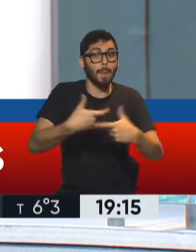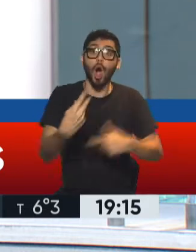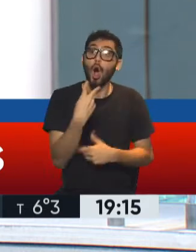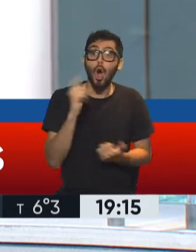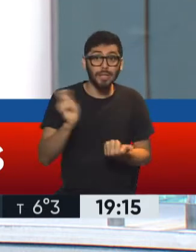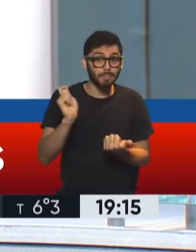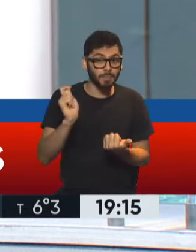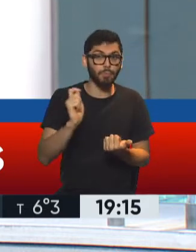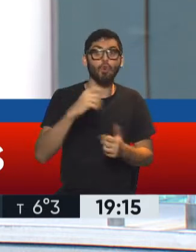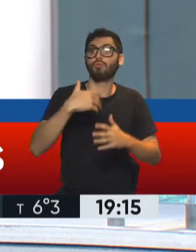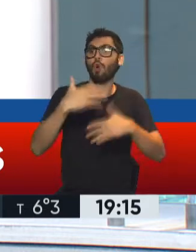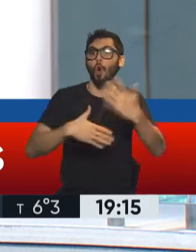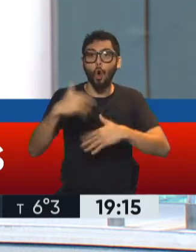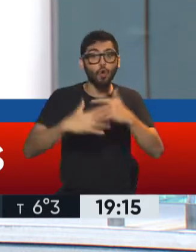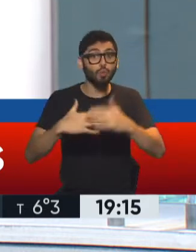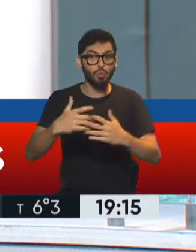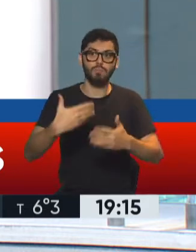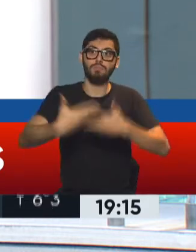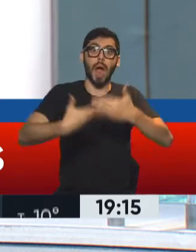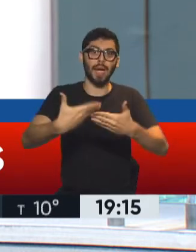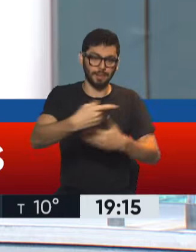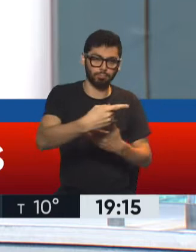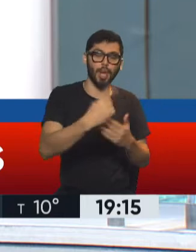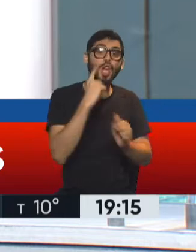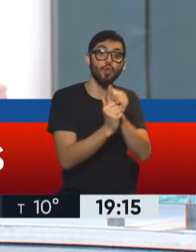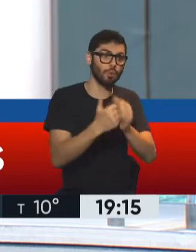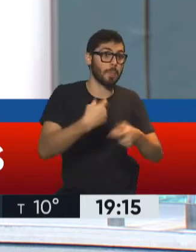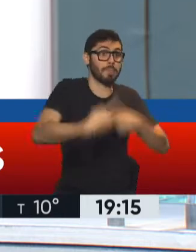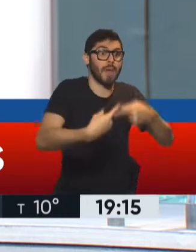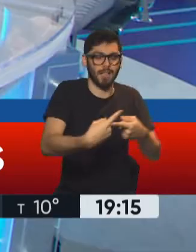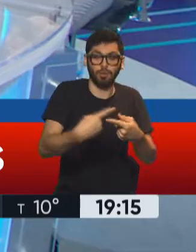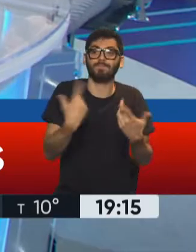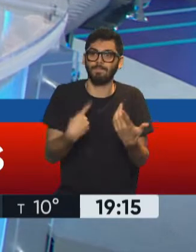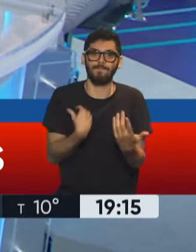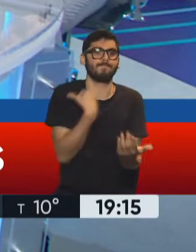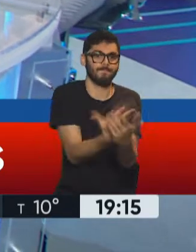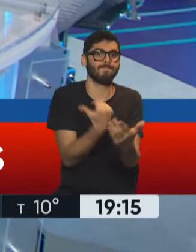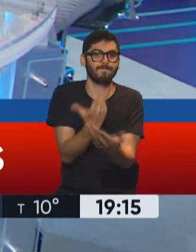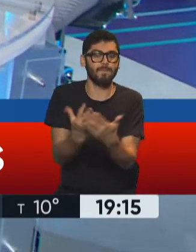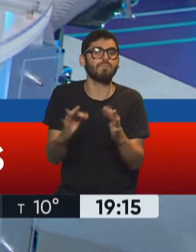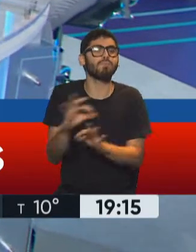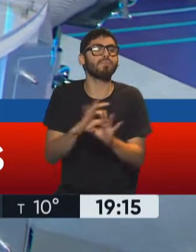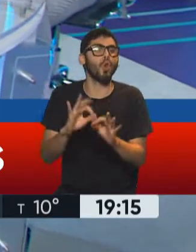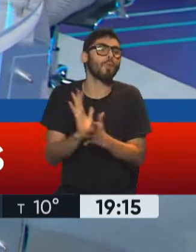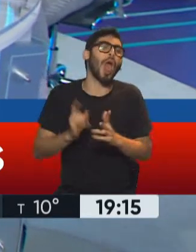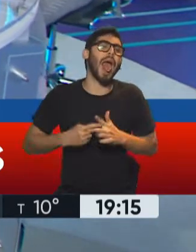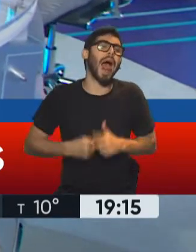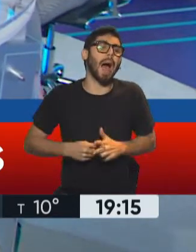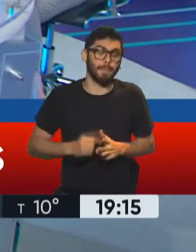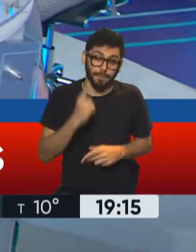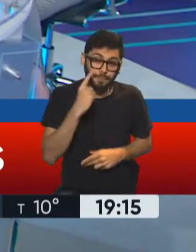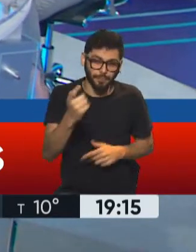poniendo de pie y lo que estamos poniendo en marcha son distintos programas, herramientas, que si te parece vemos una placa, que